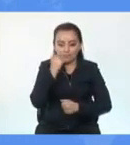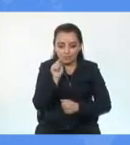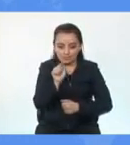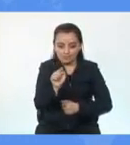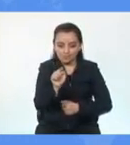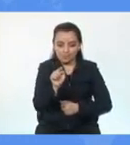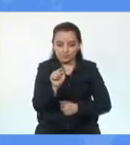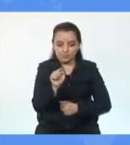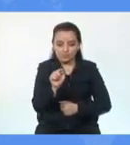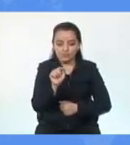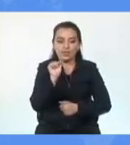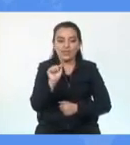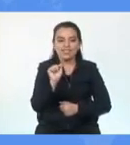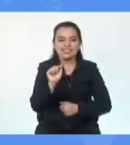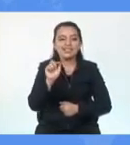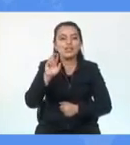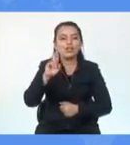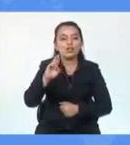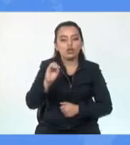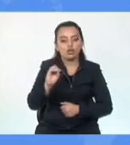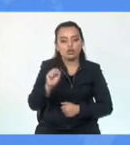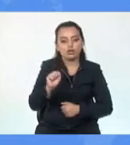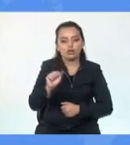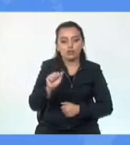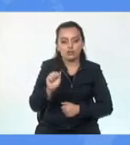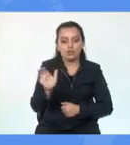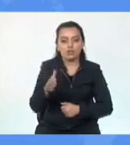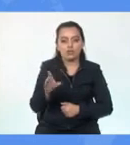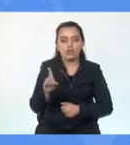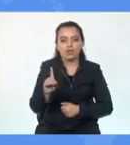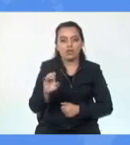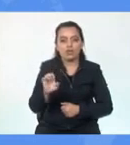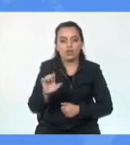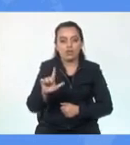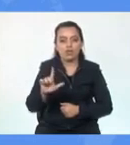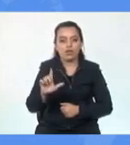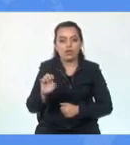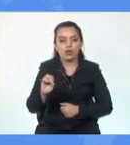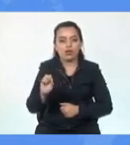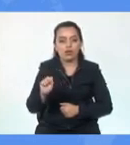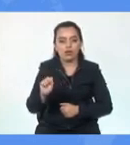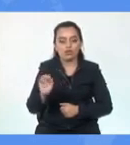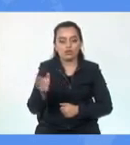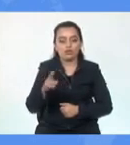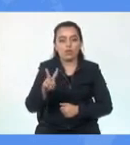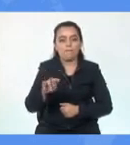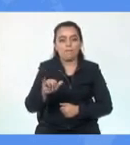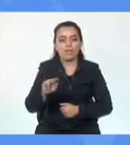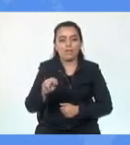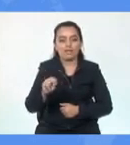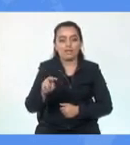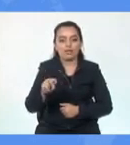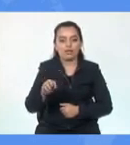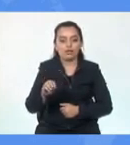trata de la Rosa de los Vientos, un símbolo internacionalmente reconocido en el mundo de la náutica.